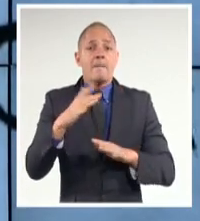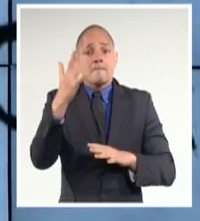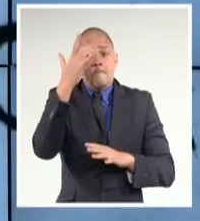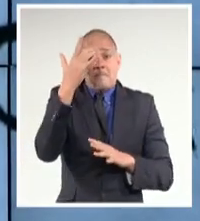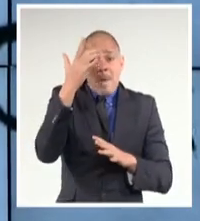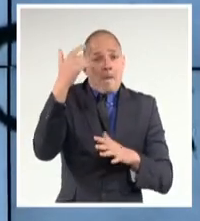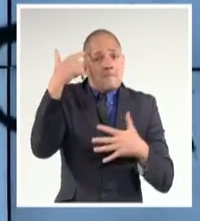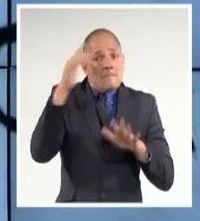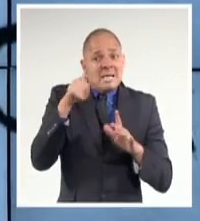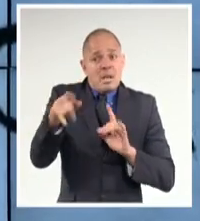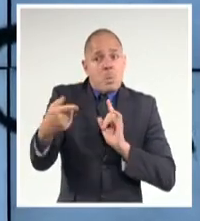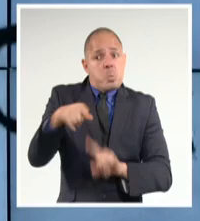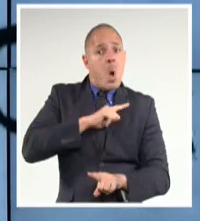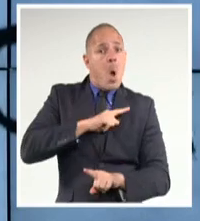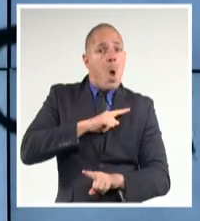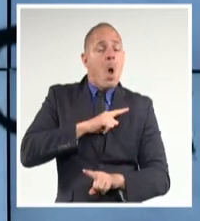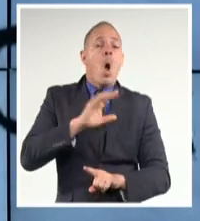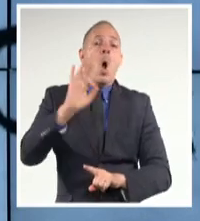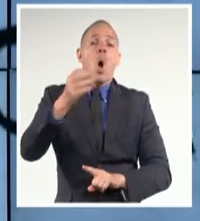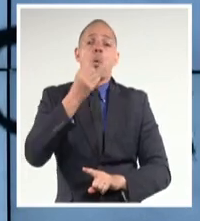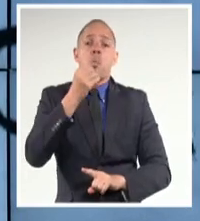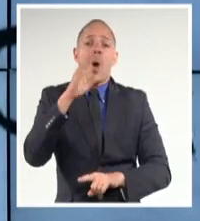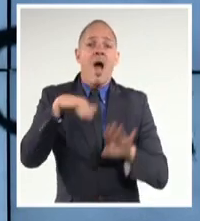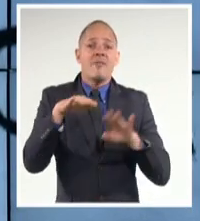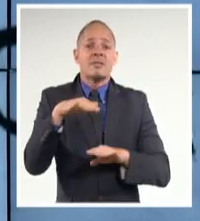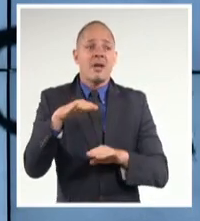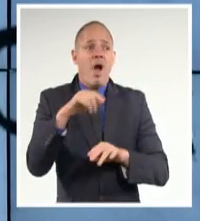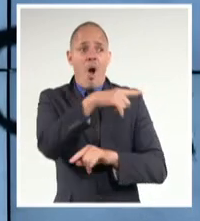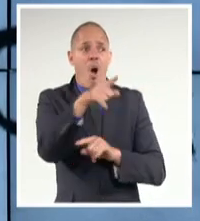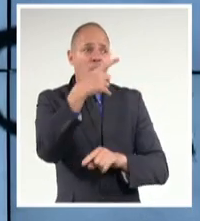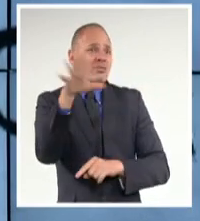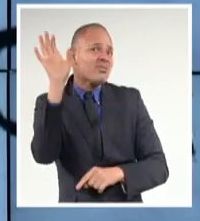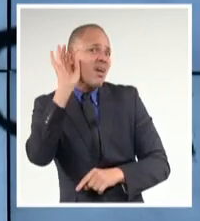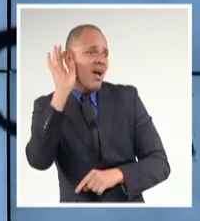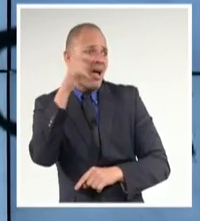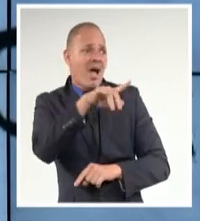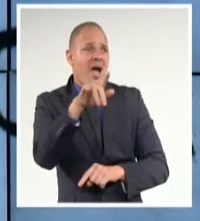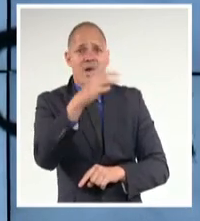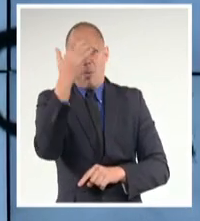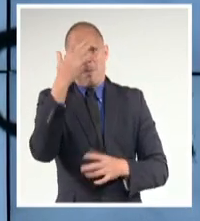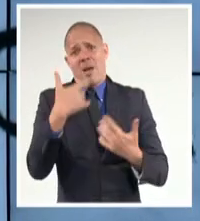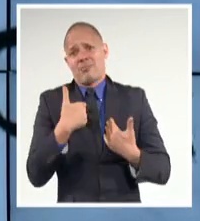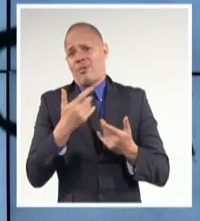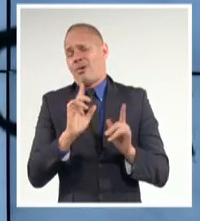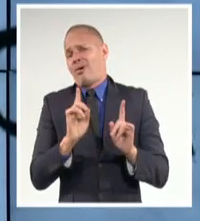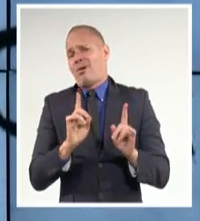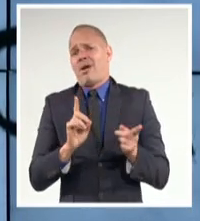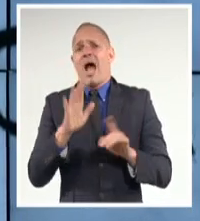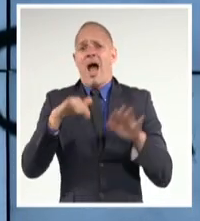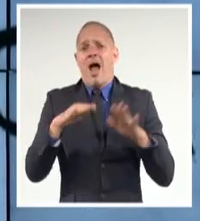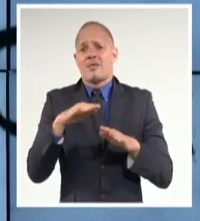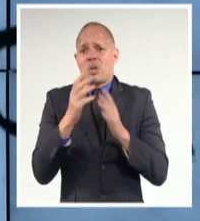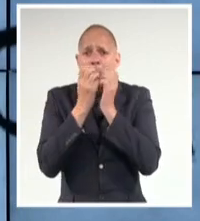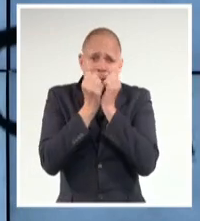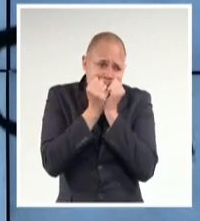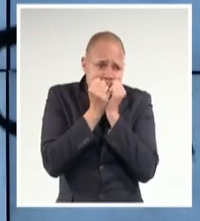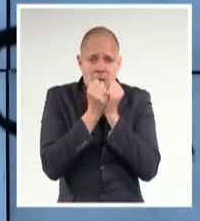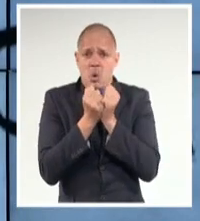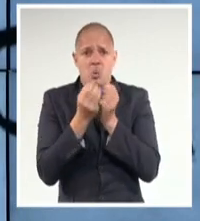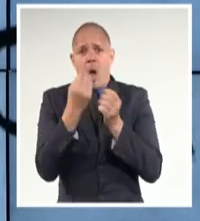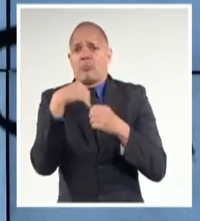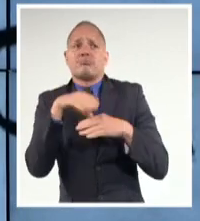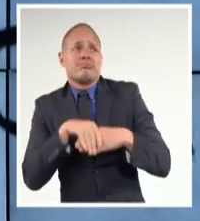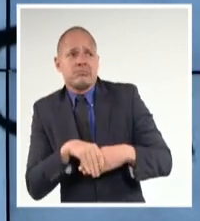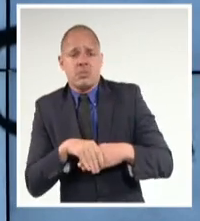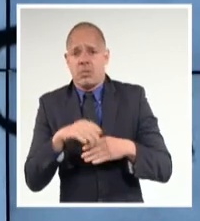de esa mujer puedan reaccionar a lo que puedan hacer. Y ellas callan para evitar problemas y se quedan a solas con un recuerdo